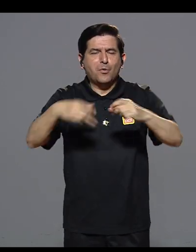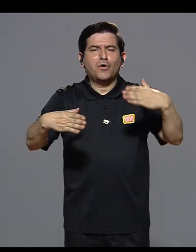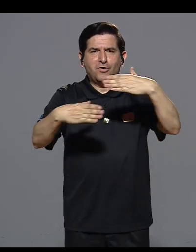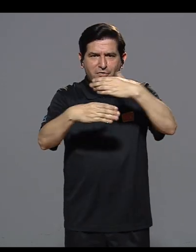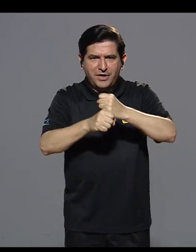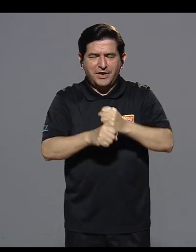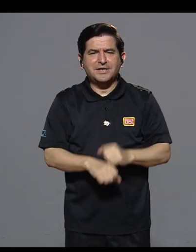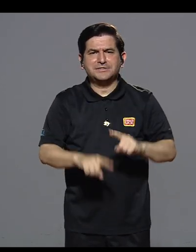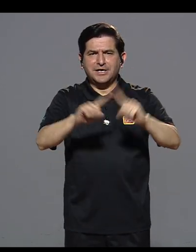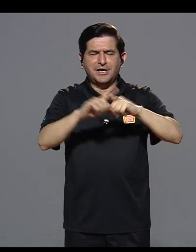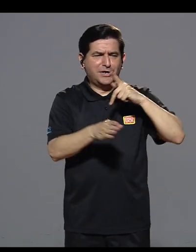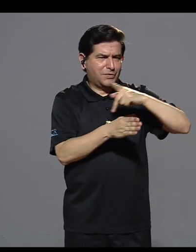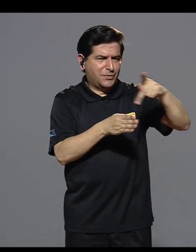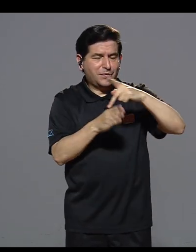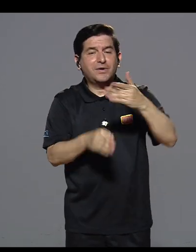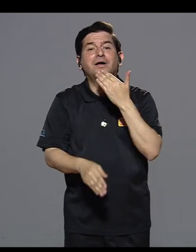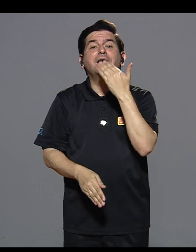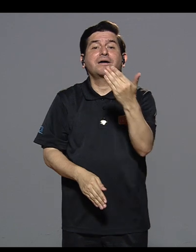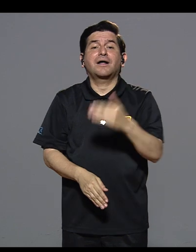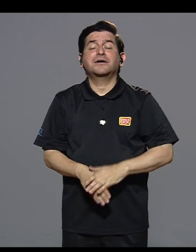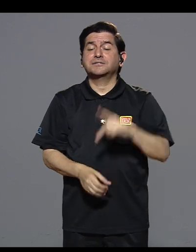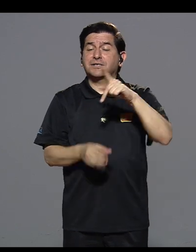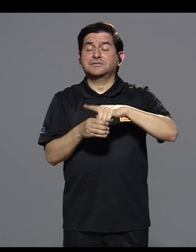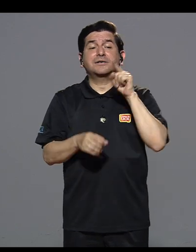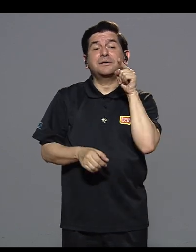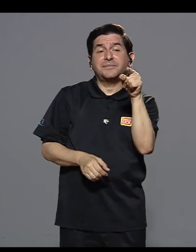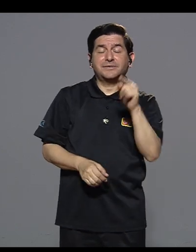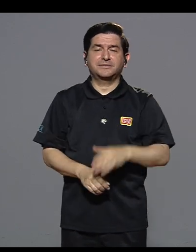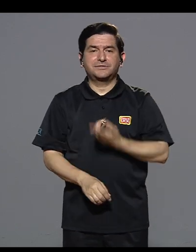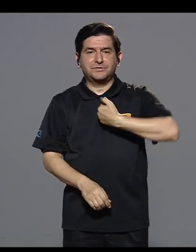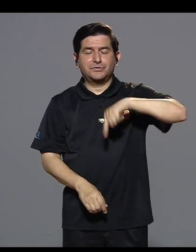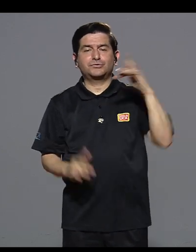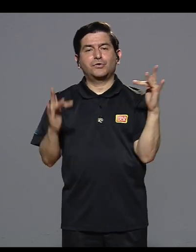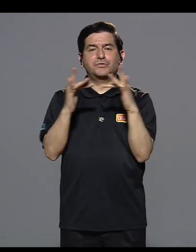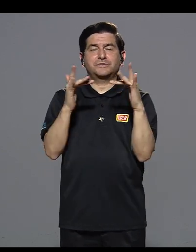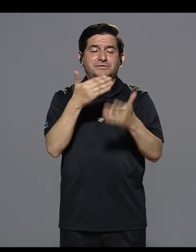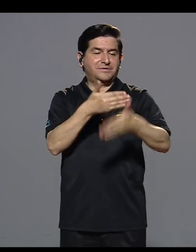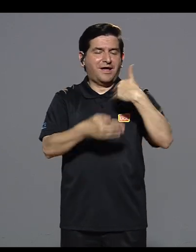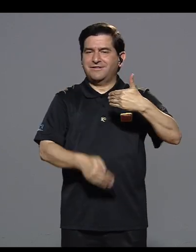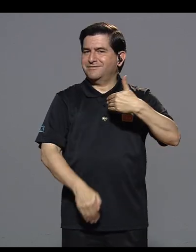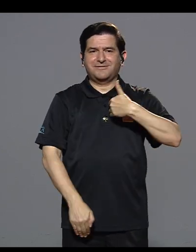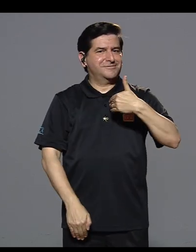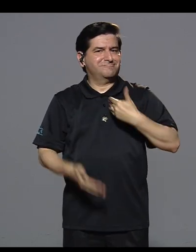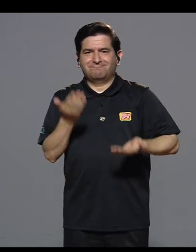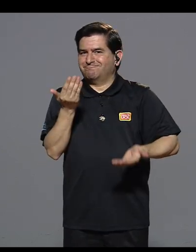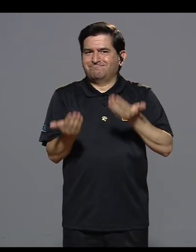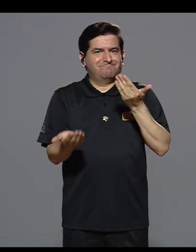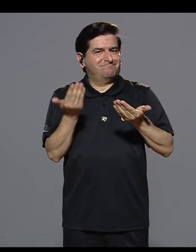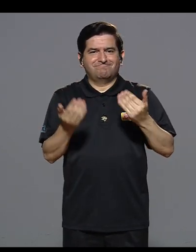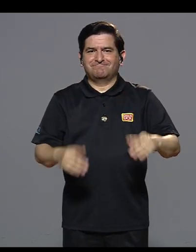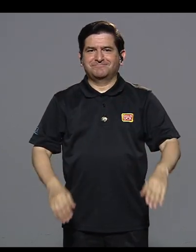interdisciplinarios que gracias a la presencia de él probablemente vamos a tener contactos que antes no teníamos, por ejemplo.